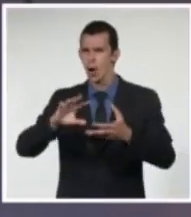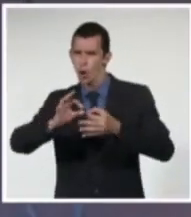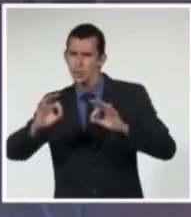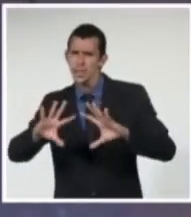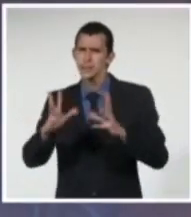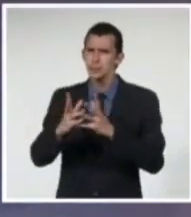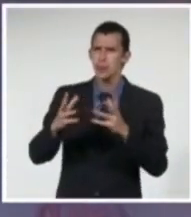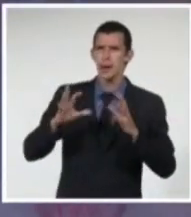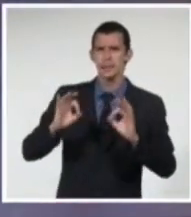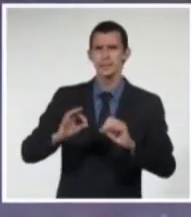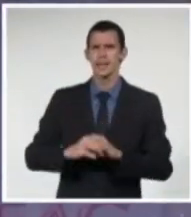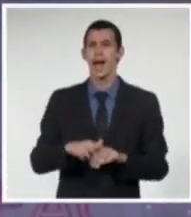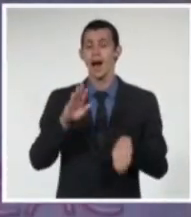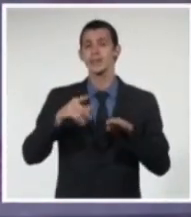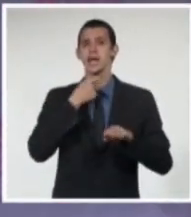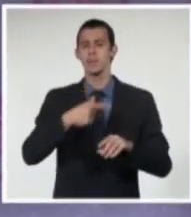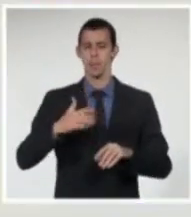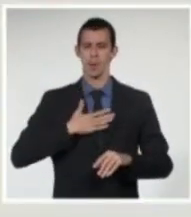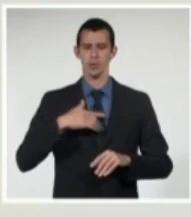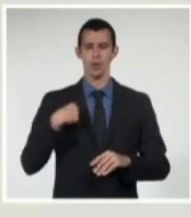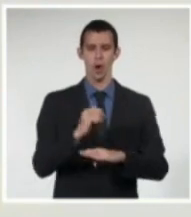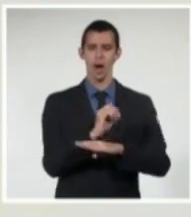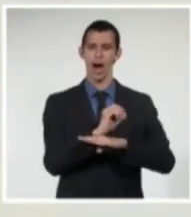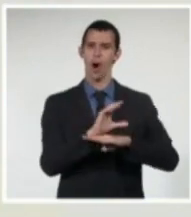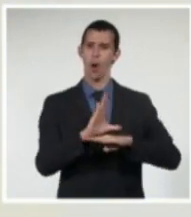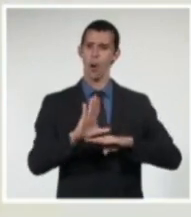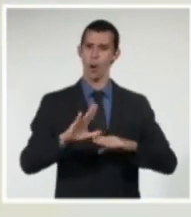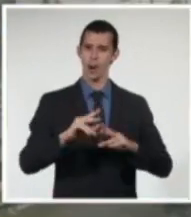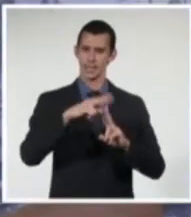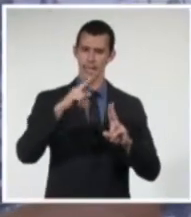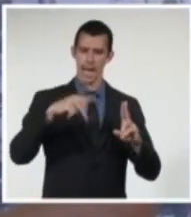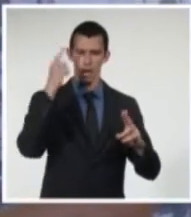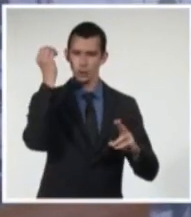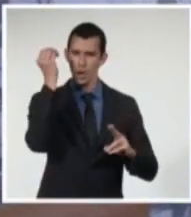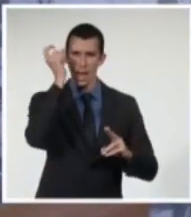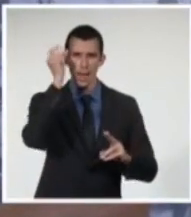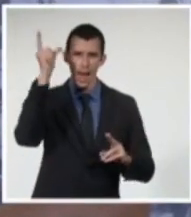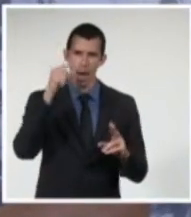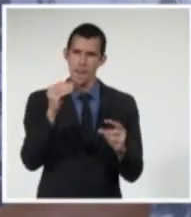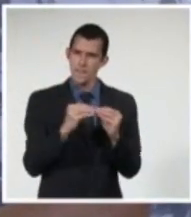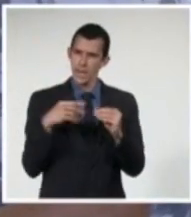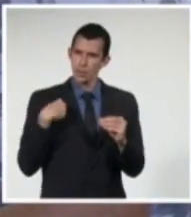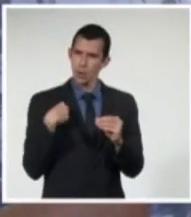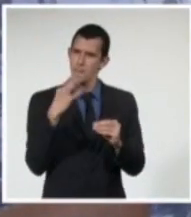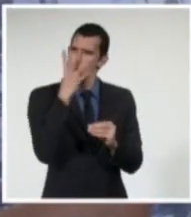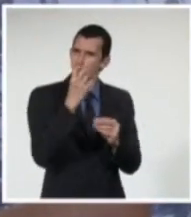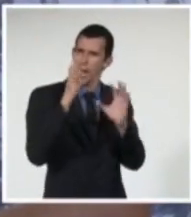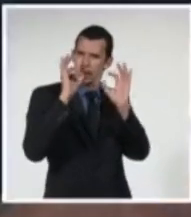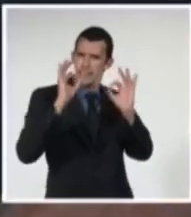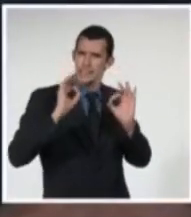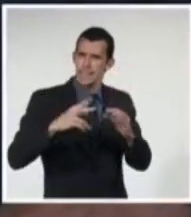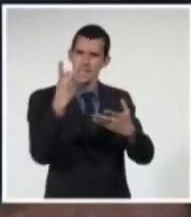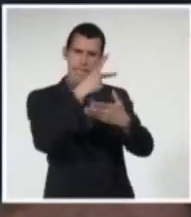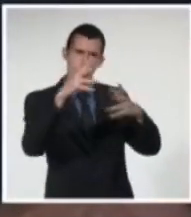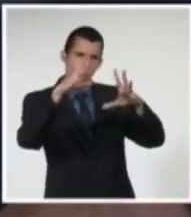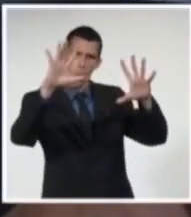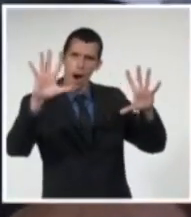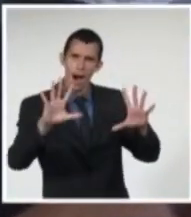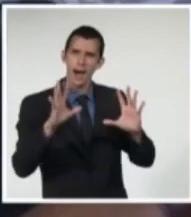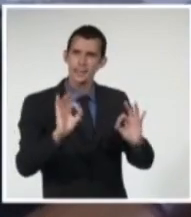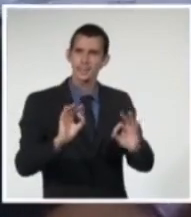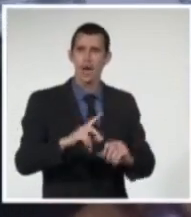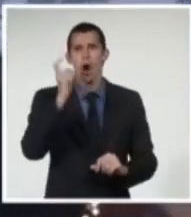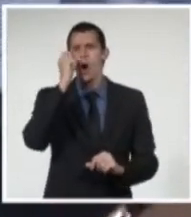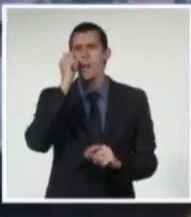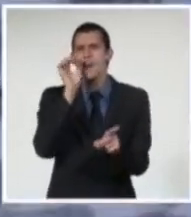diseñó las escenografías de sus propias obras. Habanero de nacimiento, Mario Balmaceda matriculó en una academia militar, y luego cursó a